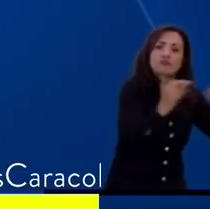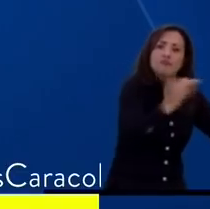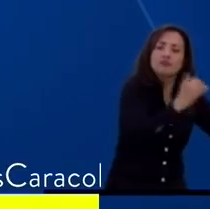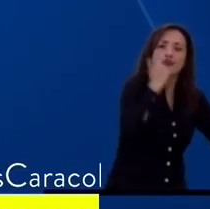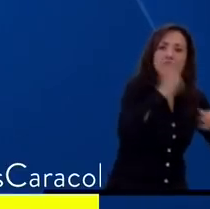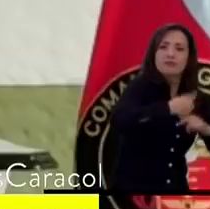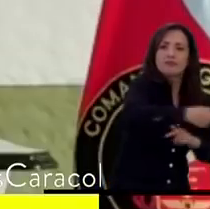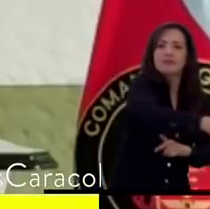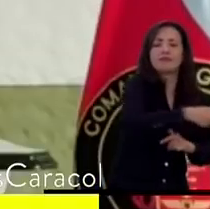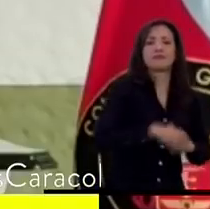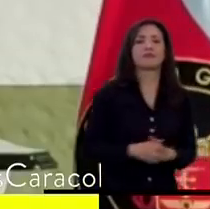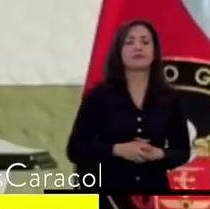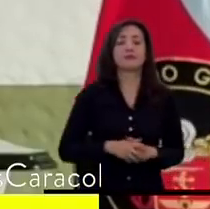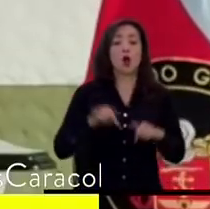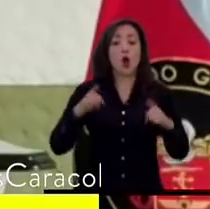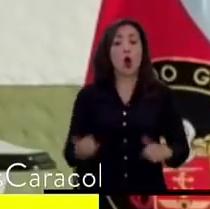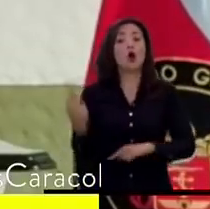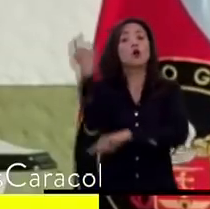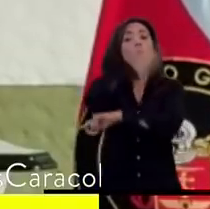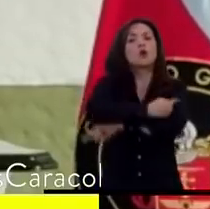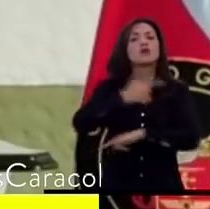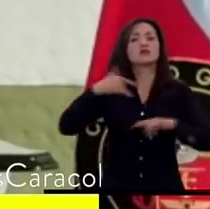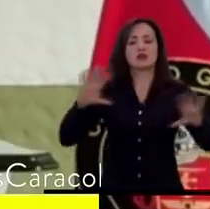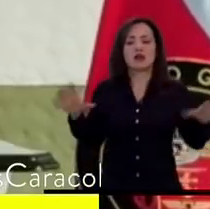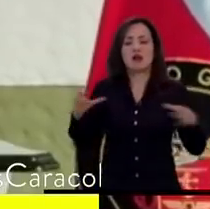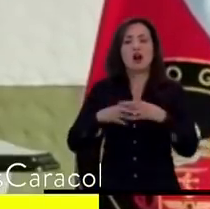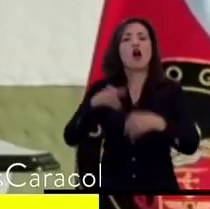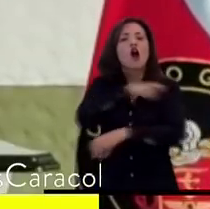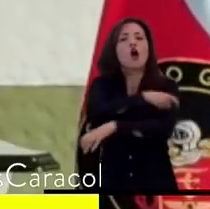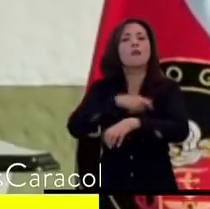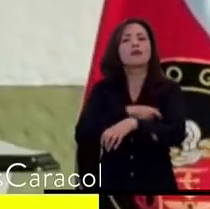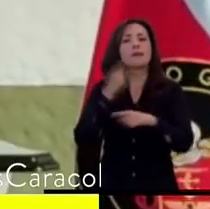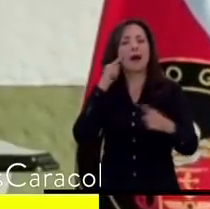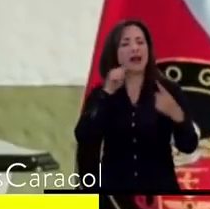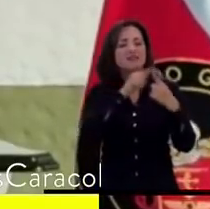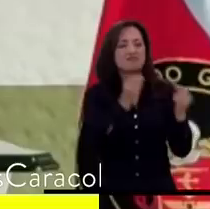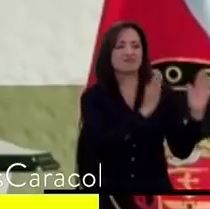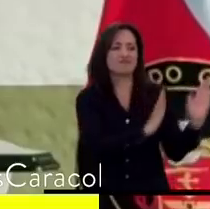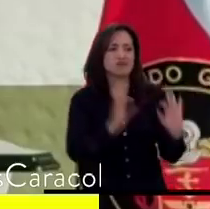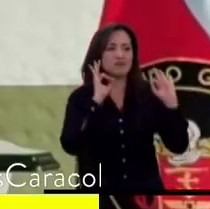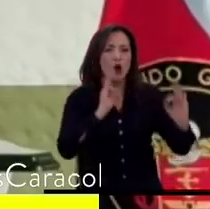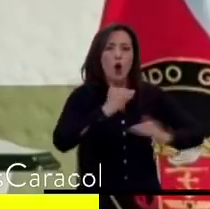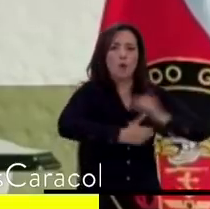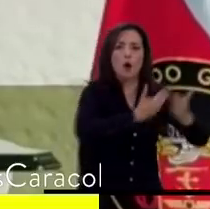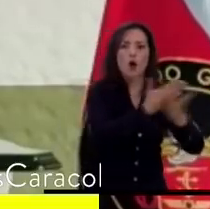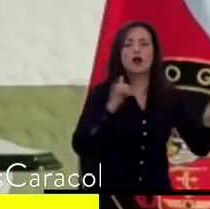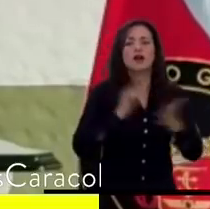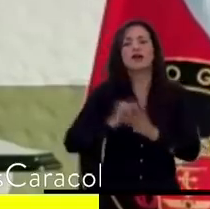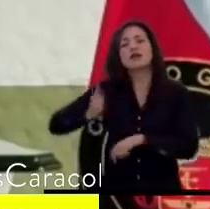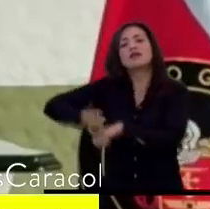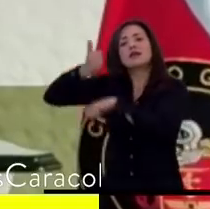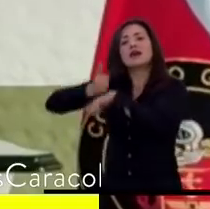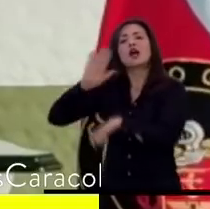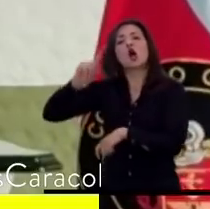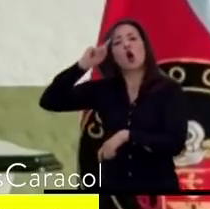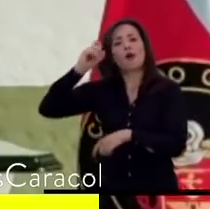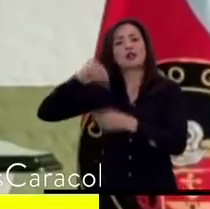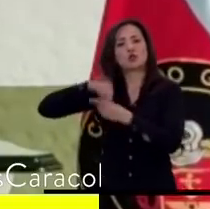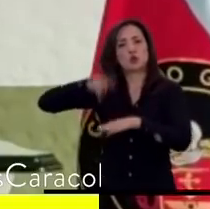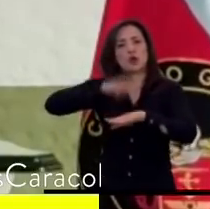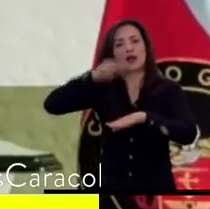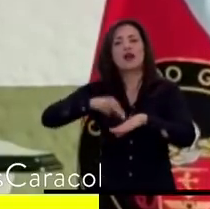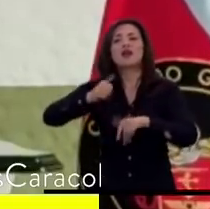El día de hoy se realizó un comité de orden público encabezado por el señor gobernador del departamento de Nariño y los comandantes